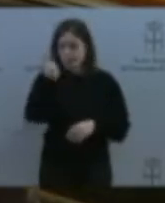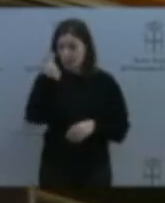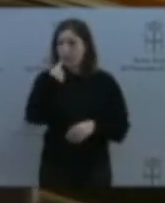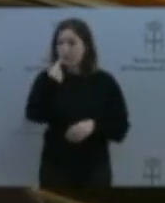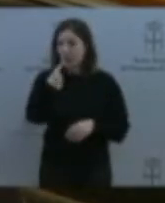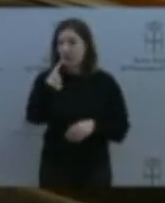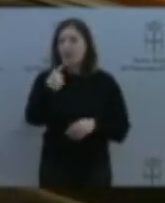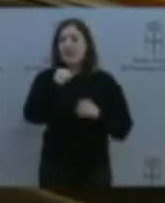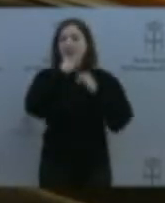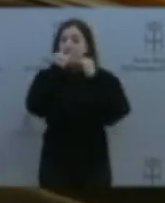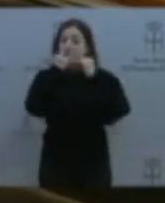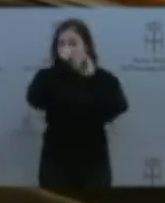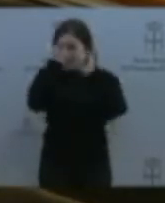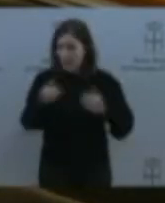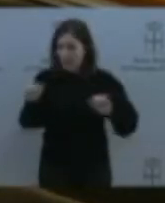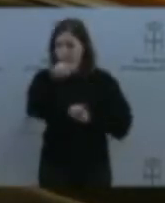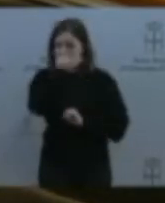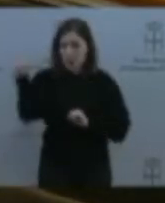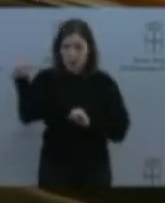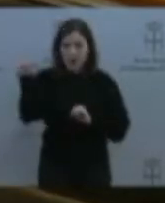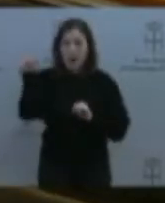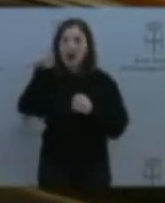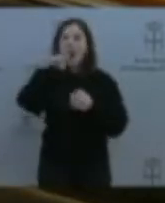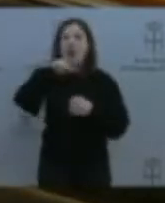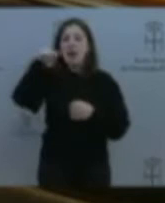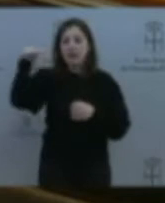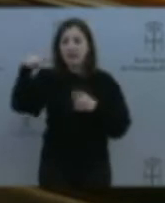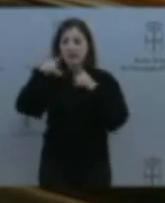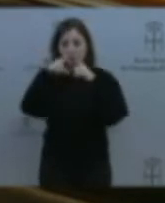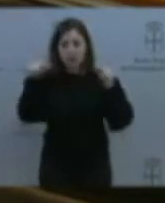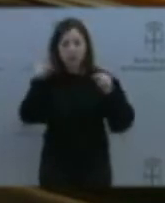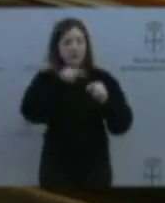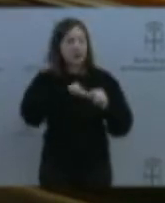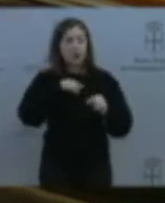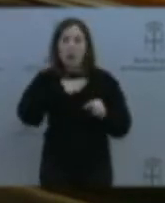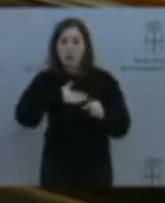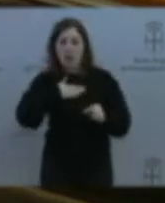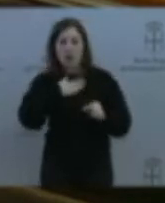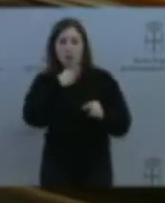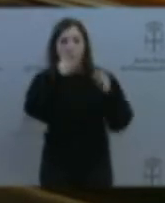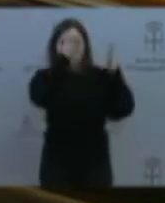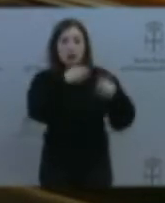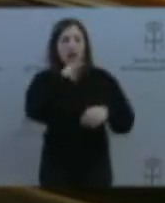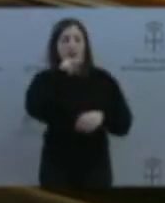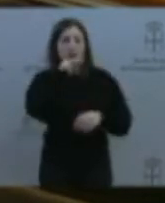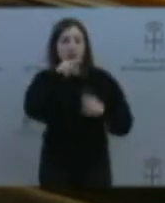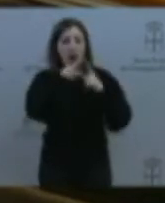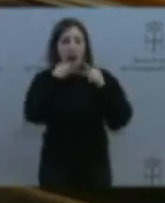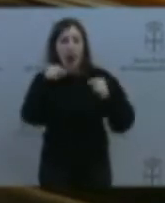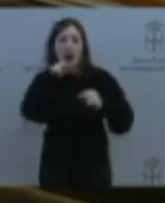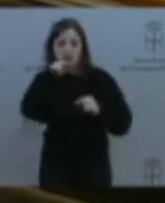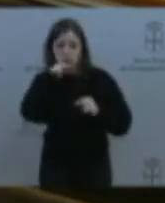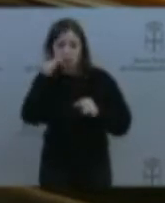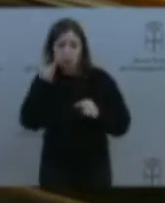Y es un placer sentirla falar en asturiano en esta asunta general. Señora consellera, tengo que denunciar hoy en esta asunta general la